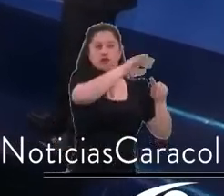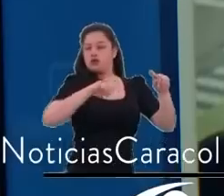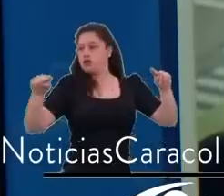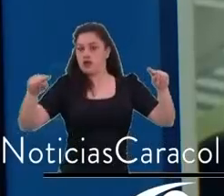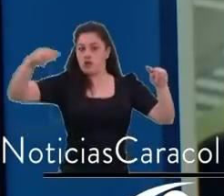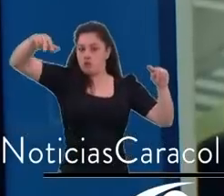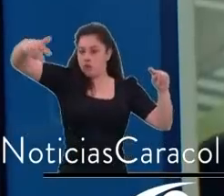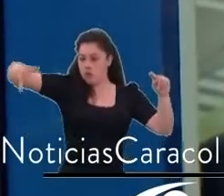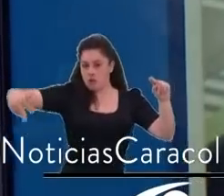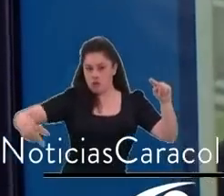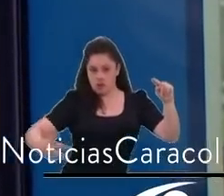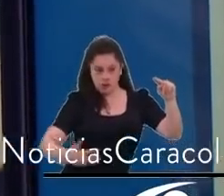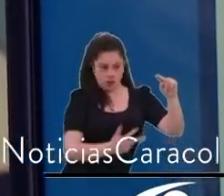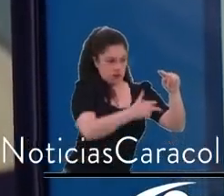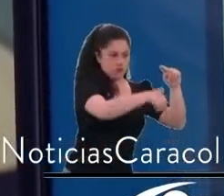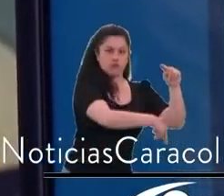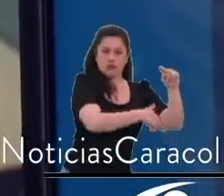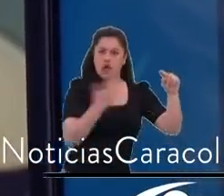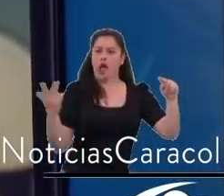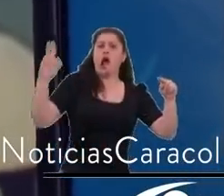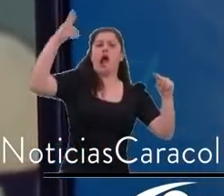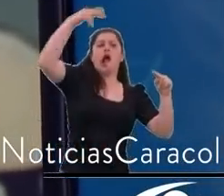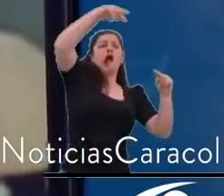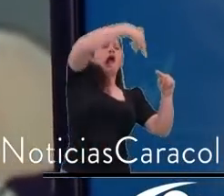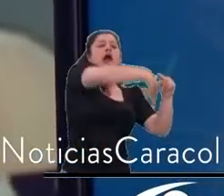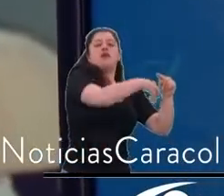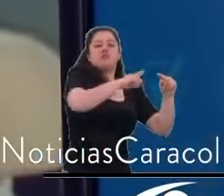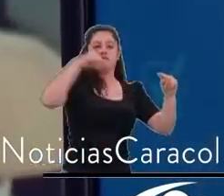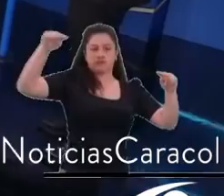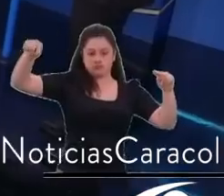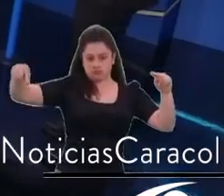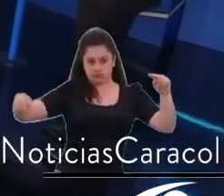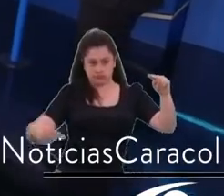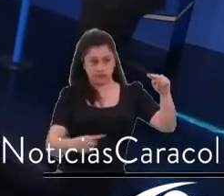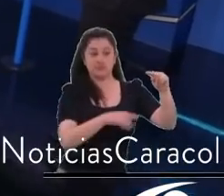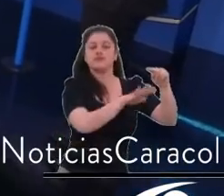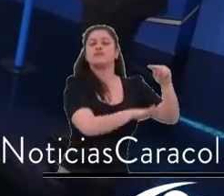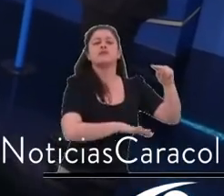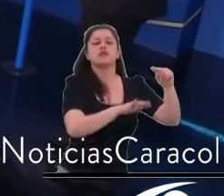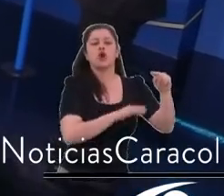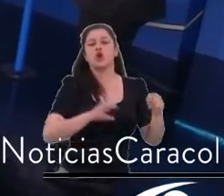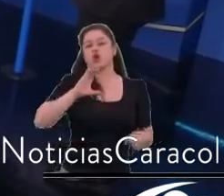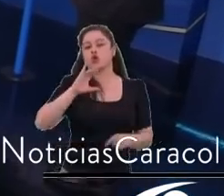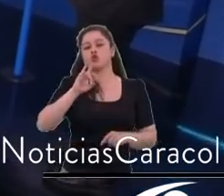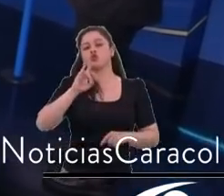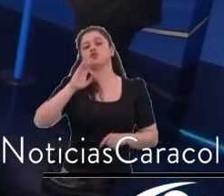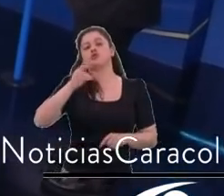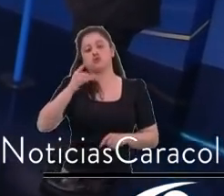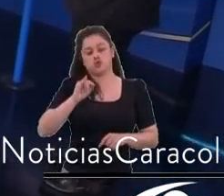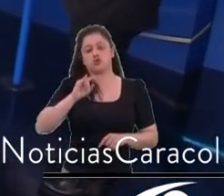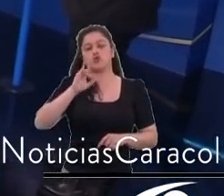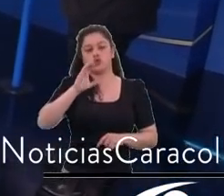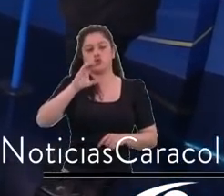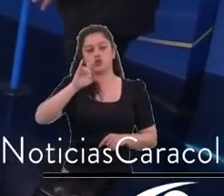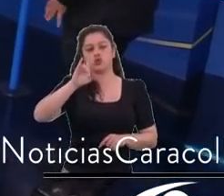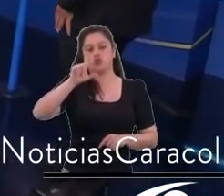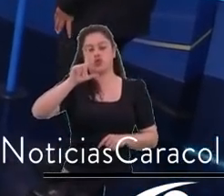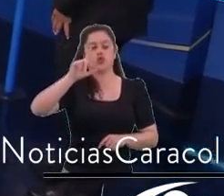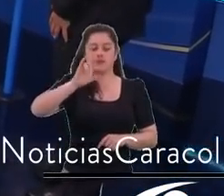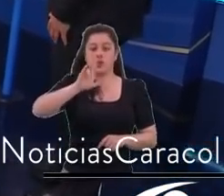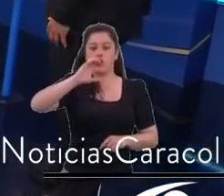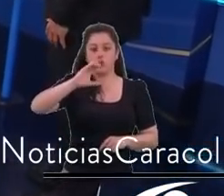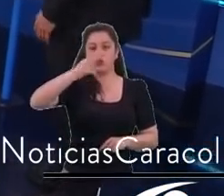dos tramos. Primero de Chusacá a la calle 13 y el segundo tramo lo vamos a hacer de la calle 13 a la calle 80 de manera tal que haya una